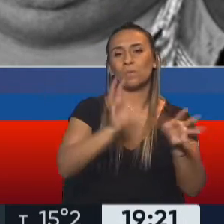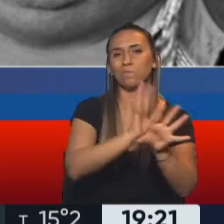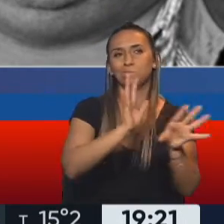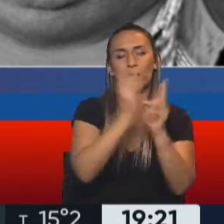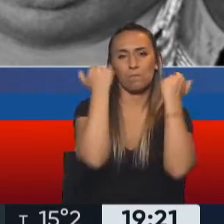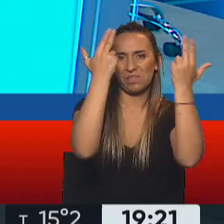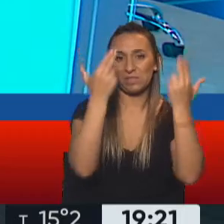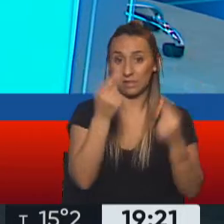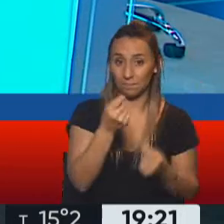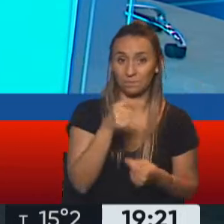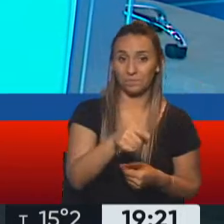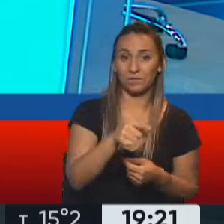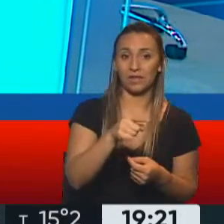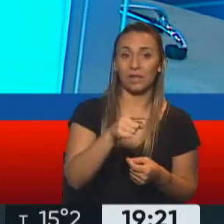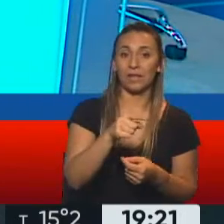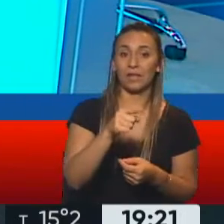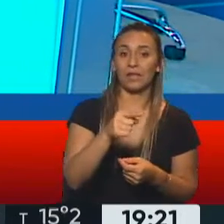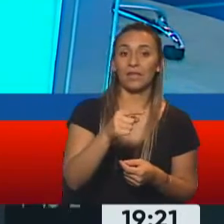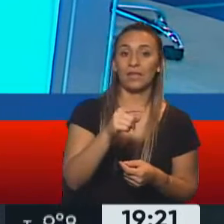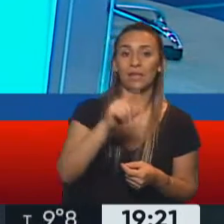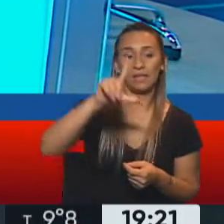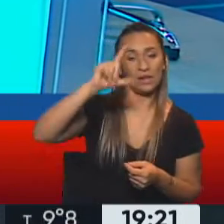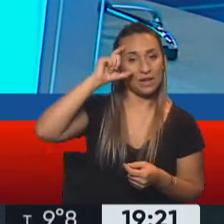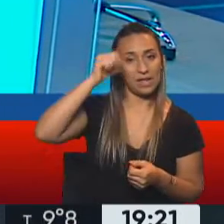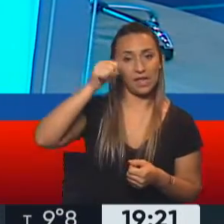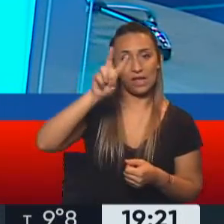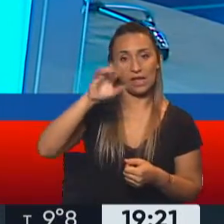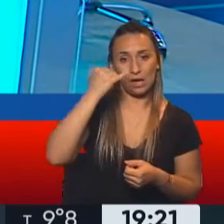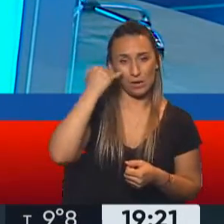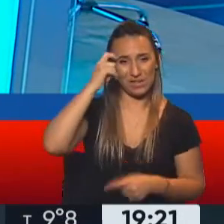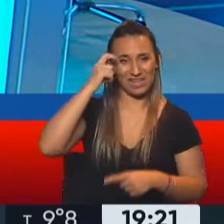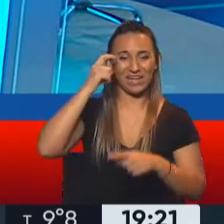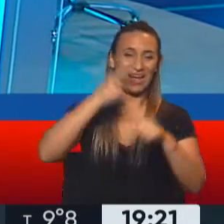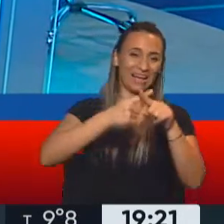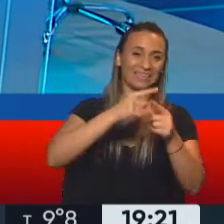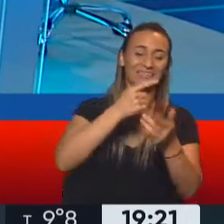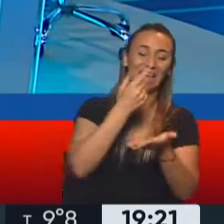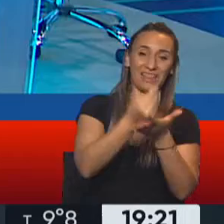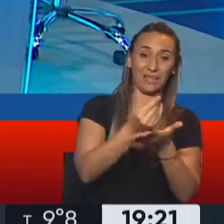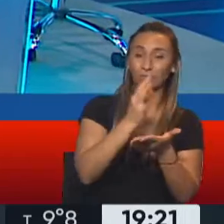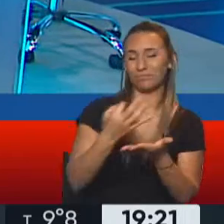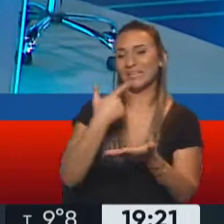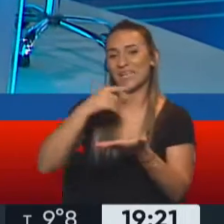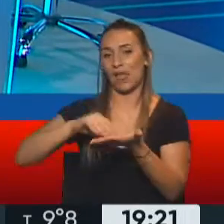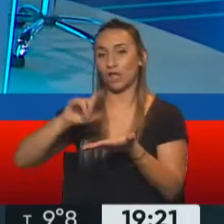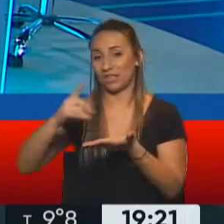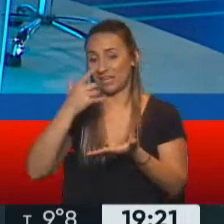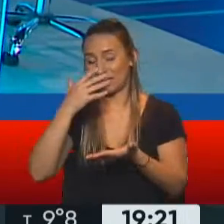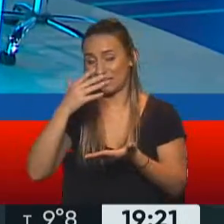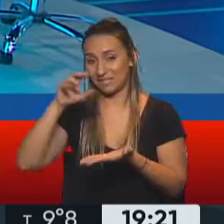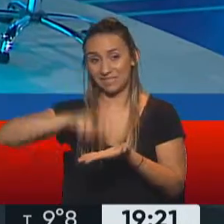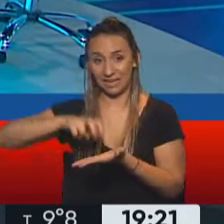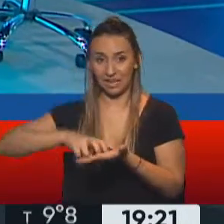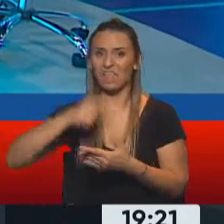completo. De hecho, fíjate lo que decía Sergio Oso Leavi, ex candidato en Salta, ahora senador por la provincia de Salta. Cristina, no habla porque estamos